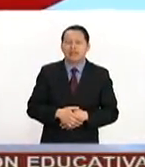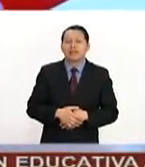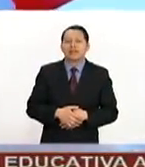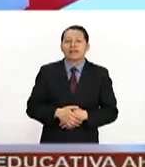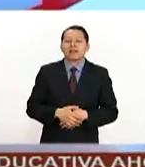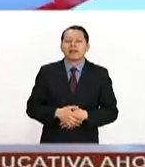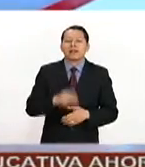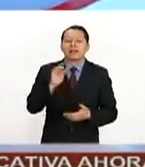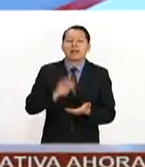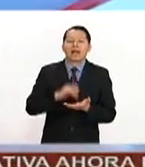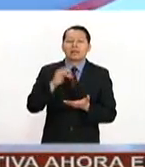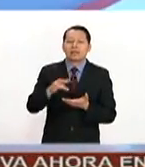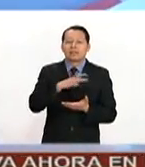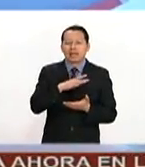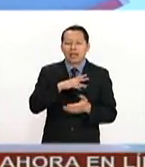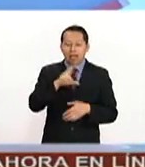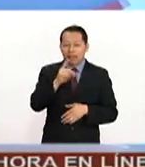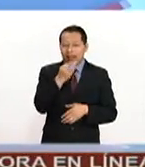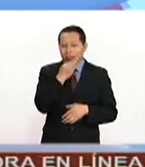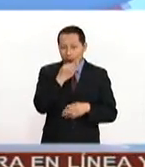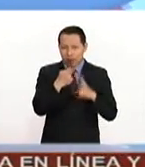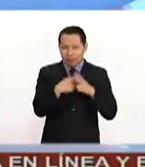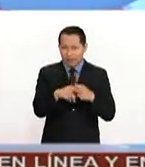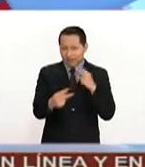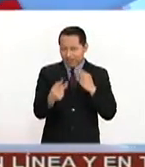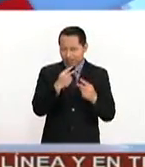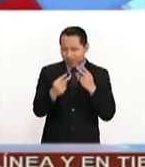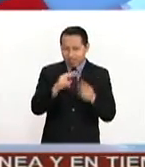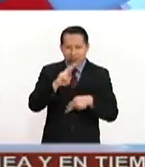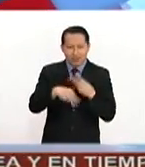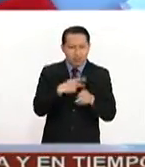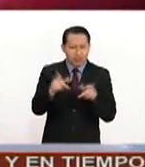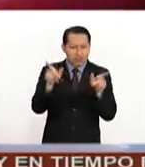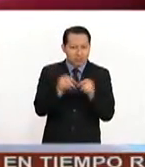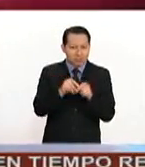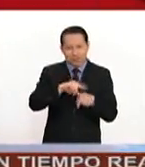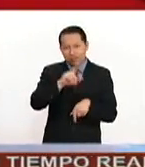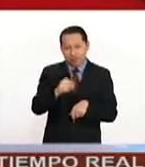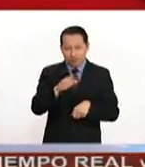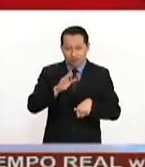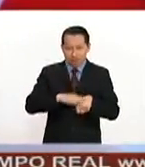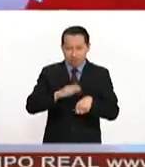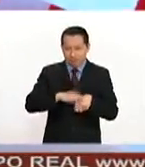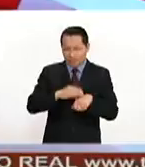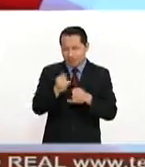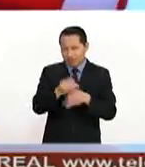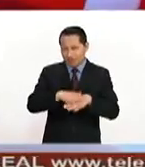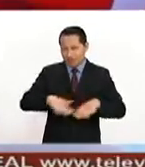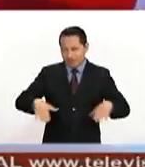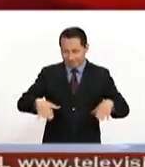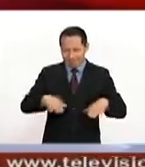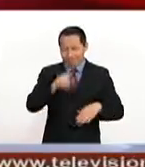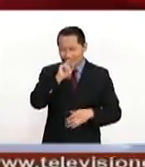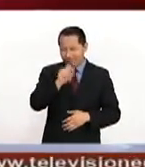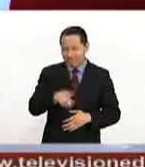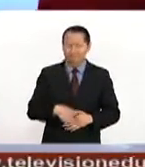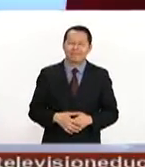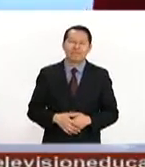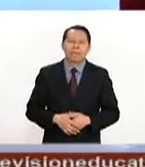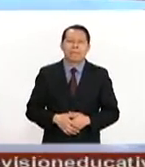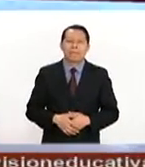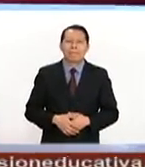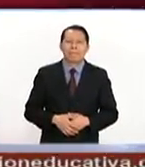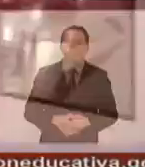días. Gracias a quienes nos siguieron en esta primera media hora. Nosotros vamos a nuestro resumen y regresamos a México al día con más información.